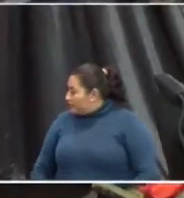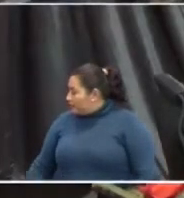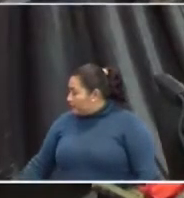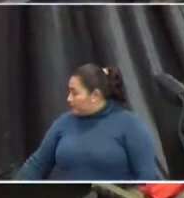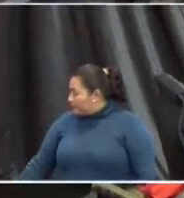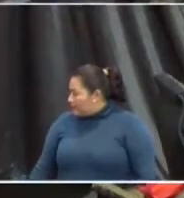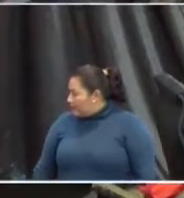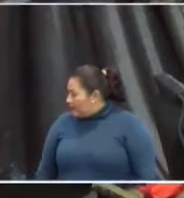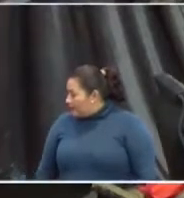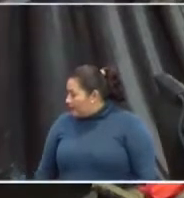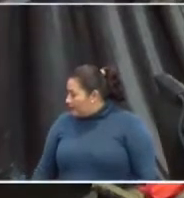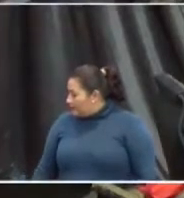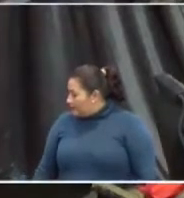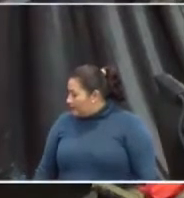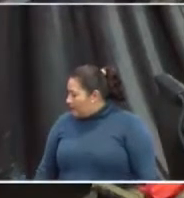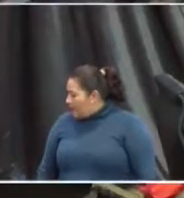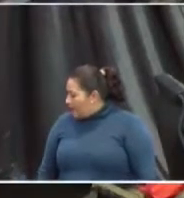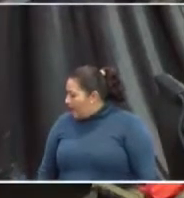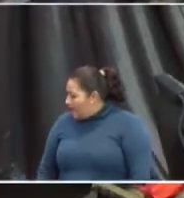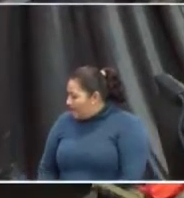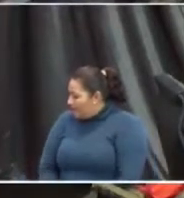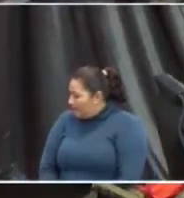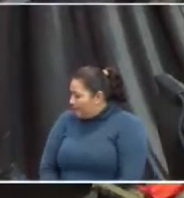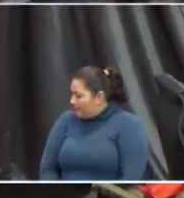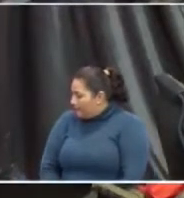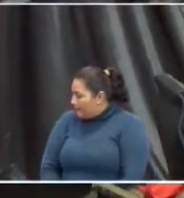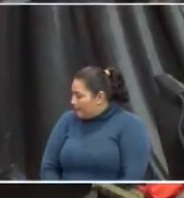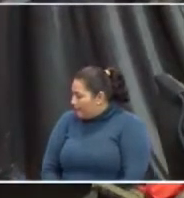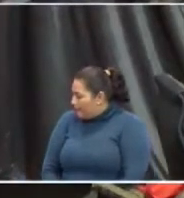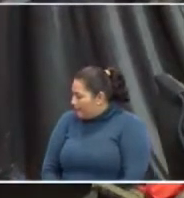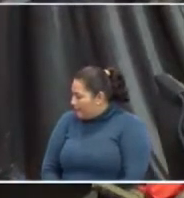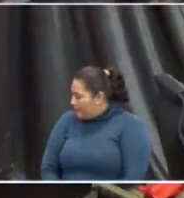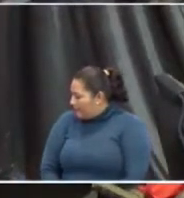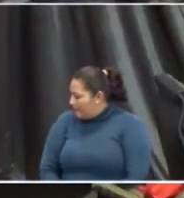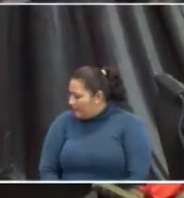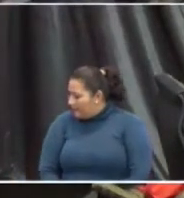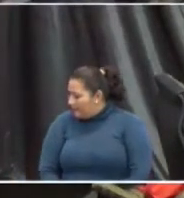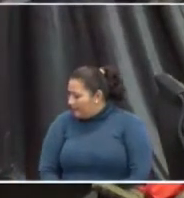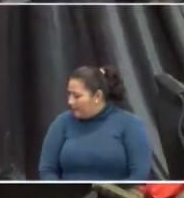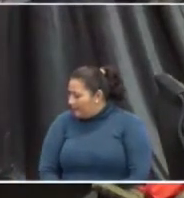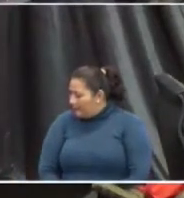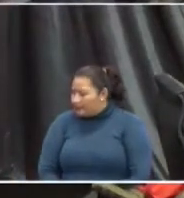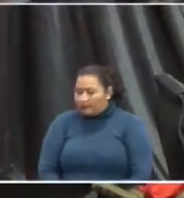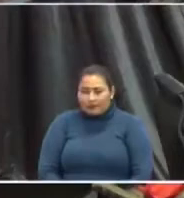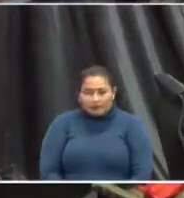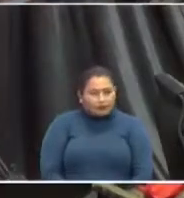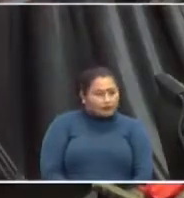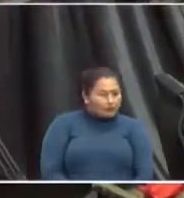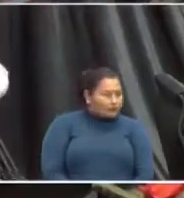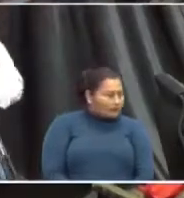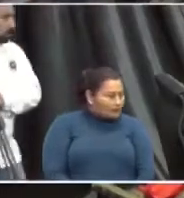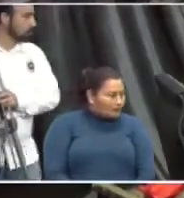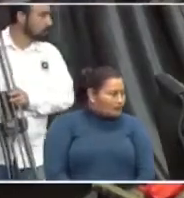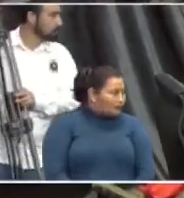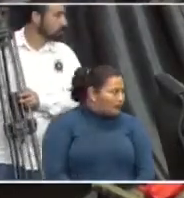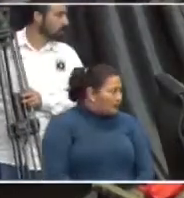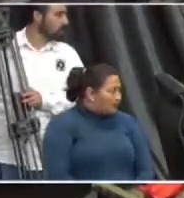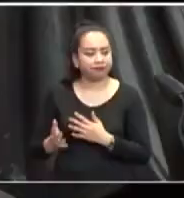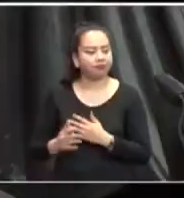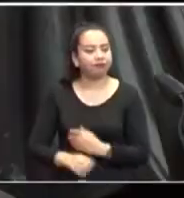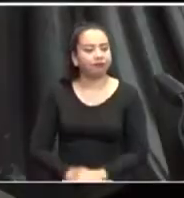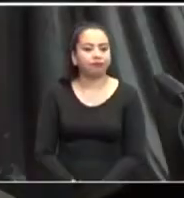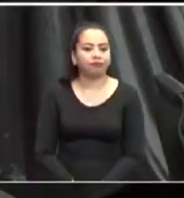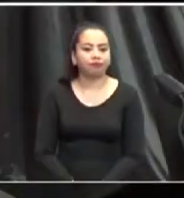operó con menos de 450 millones de pesos, mientras que el de Sonora lo hizo con aproximadamente 700 millones, lo que contrasta con el análisis